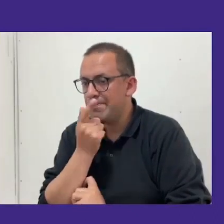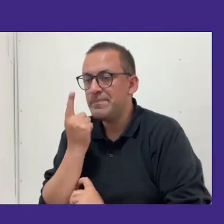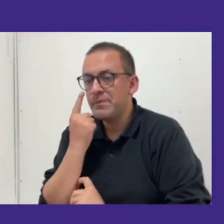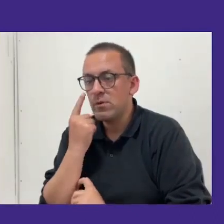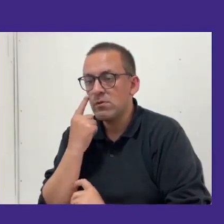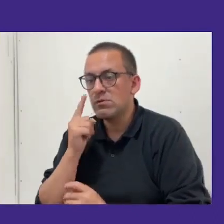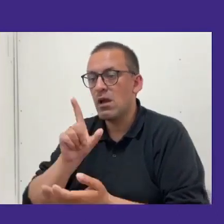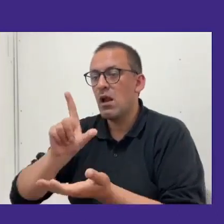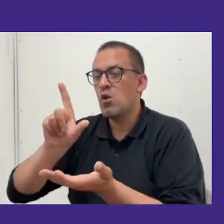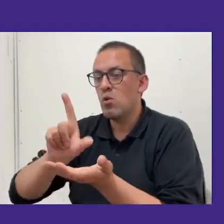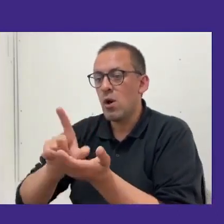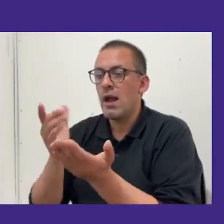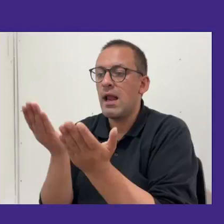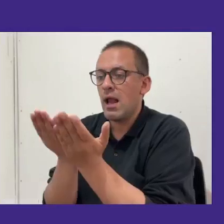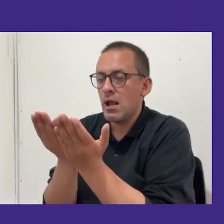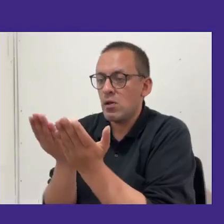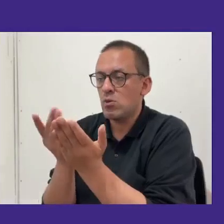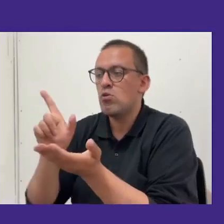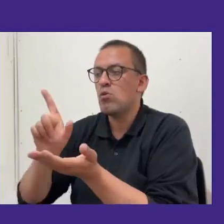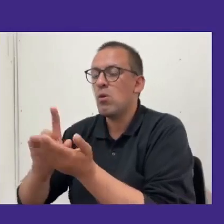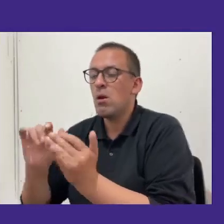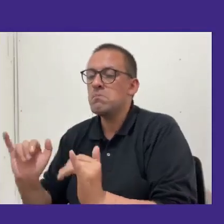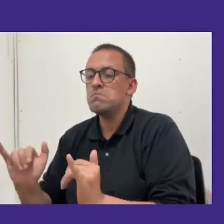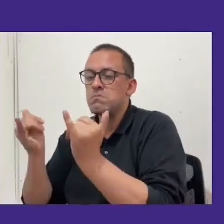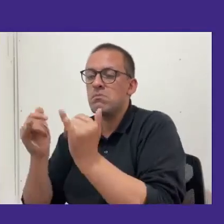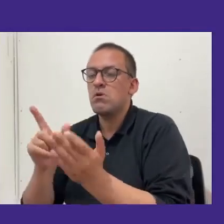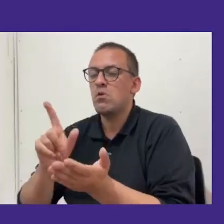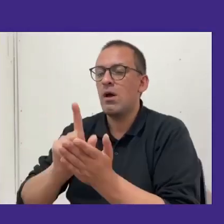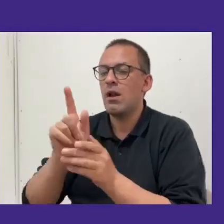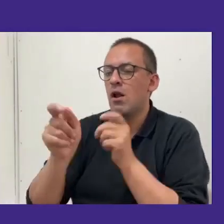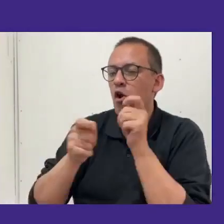espacios de estudio, de recreación o de alimentación.